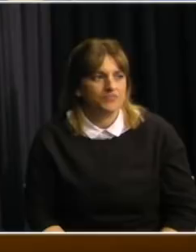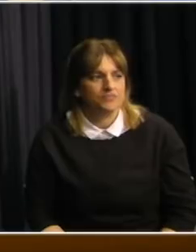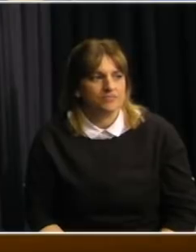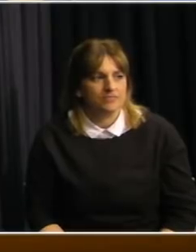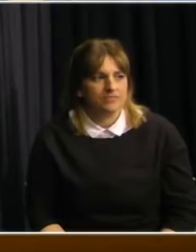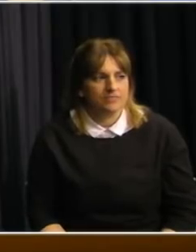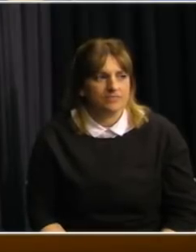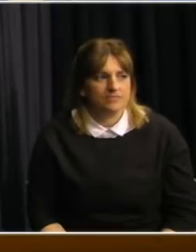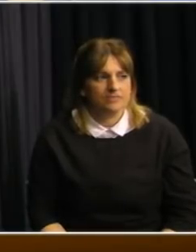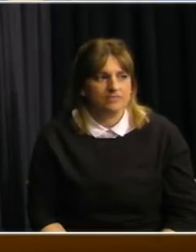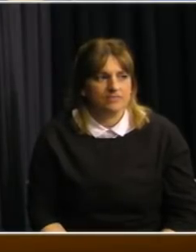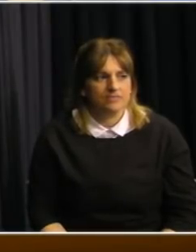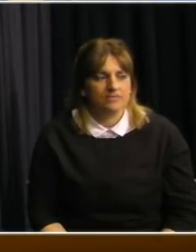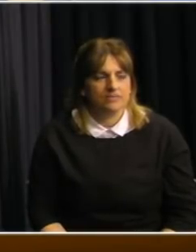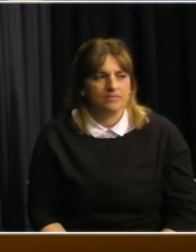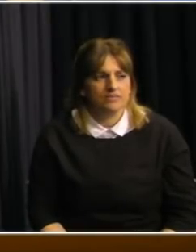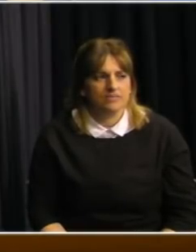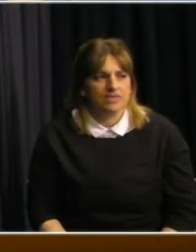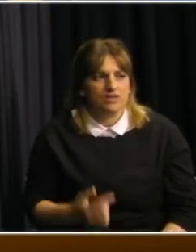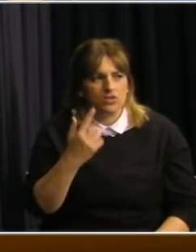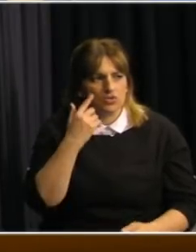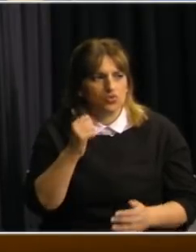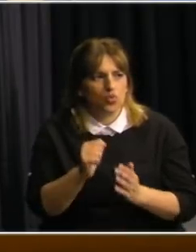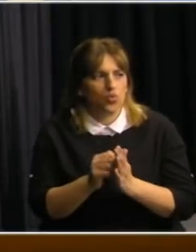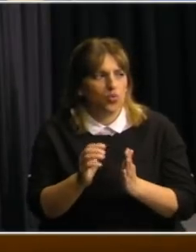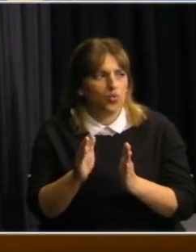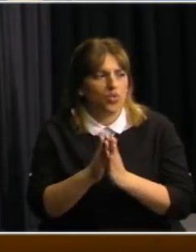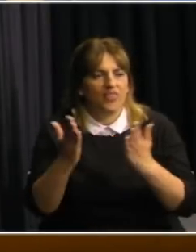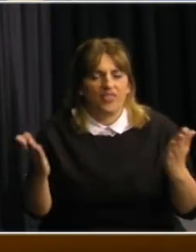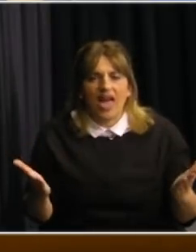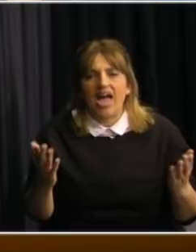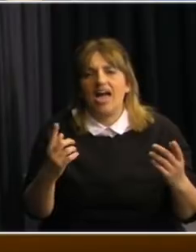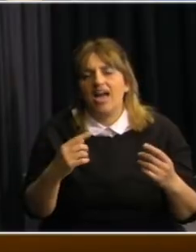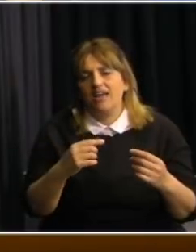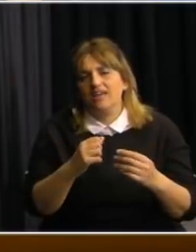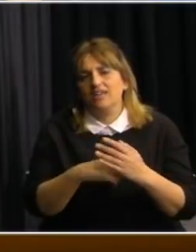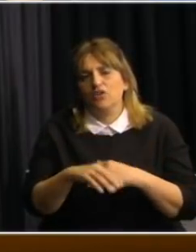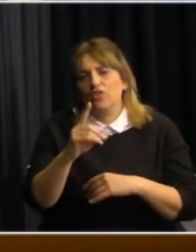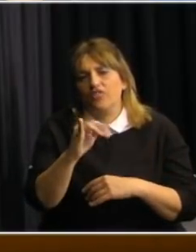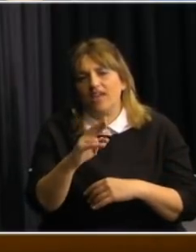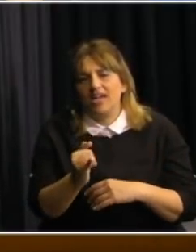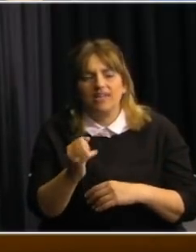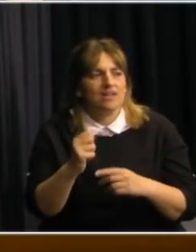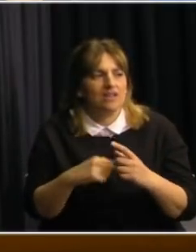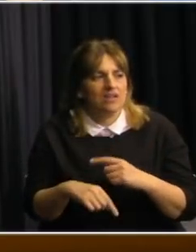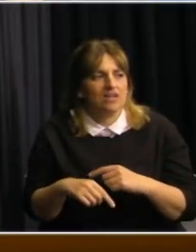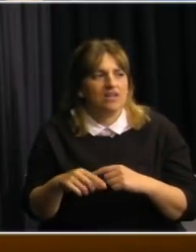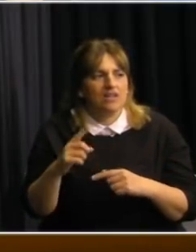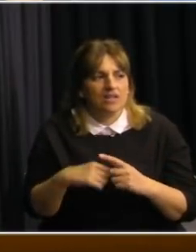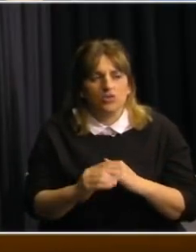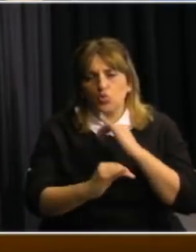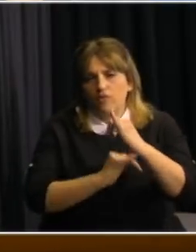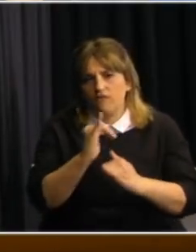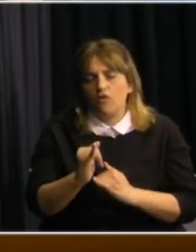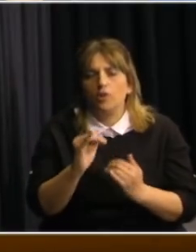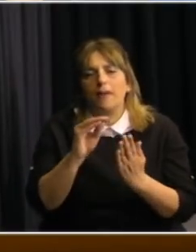hola buen día Amanda Muñoz de la diaria la consulta es sobre los casos asintomáticos el último informe del Ministerio